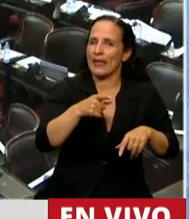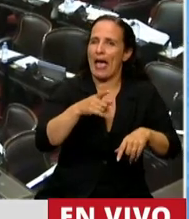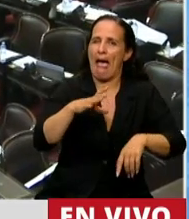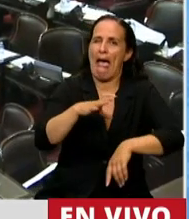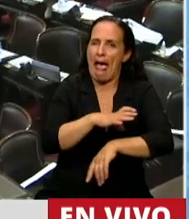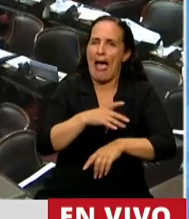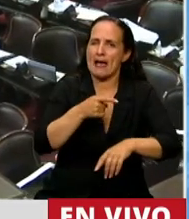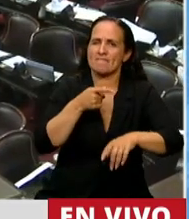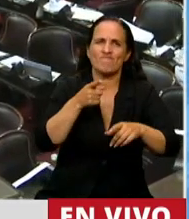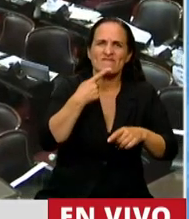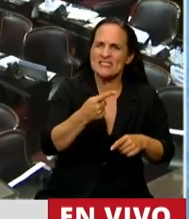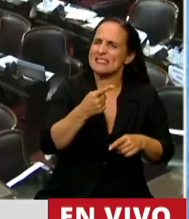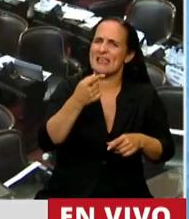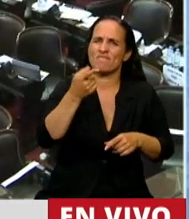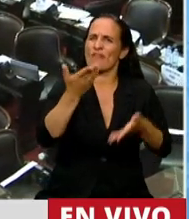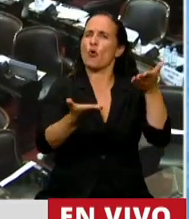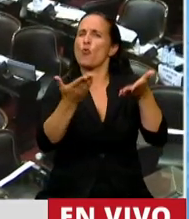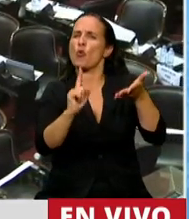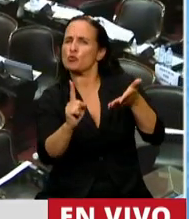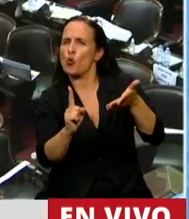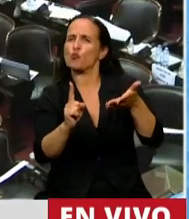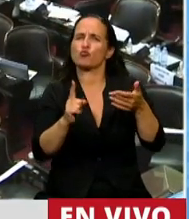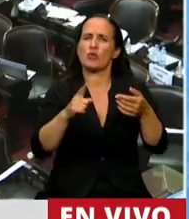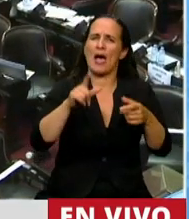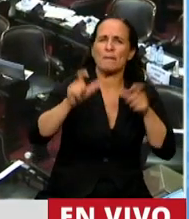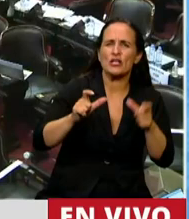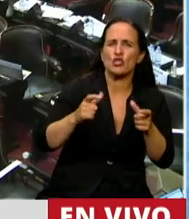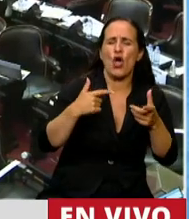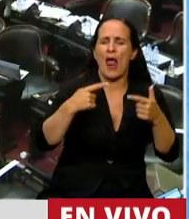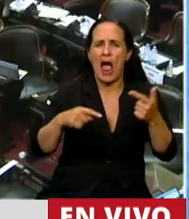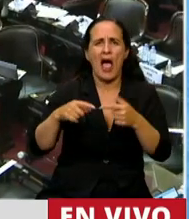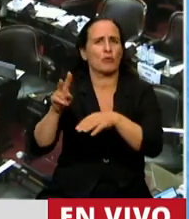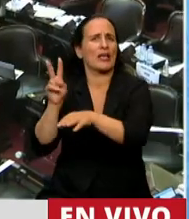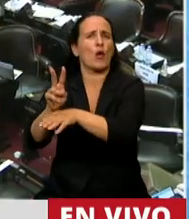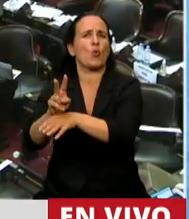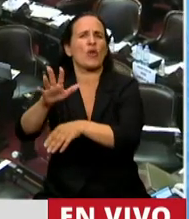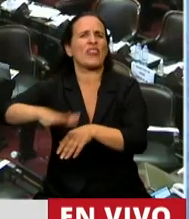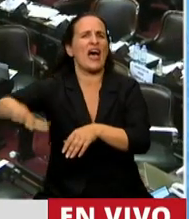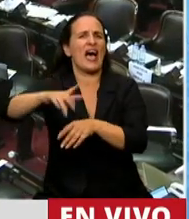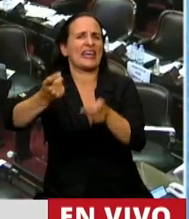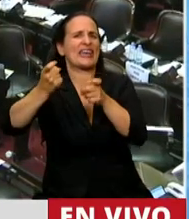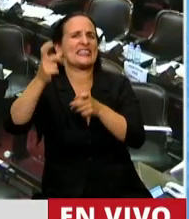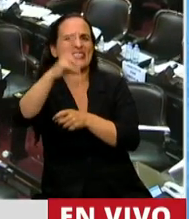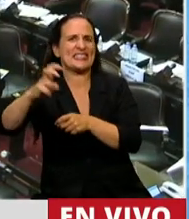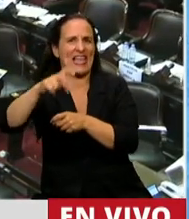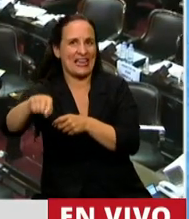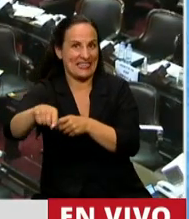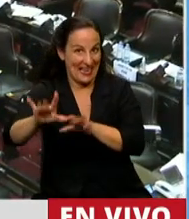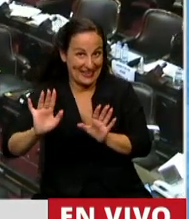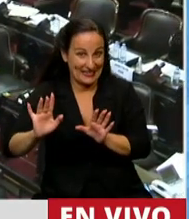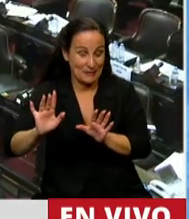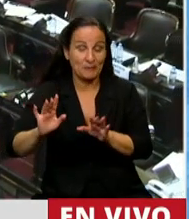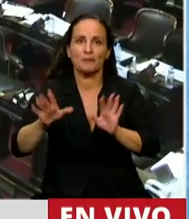que esa ley es injusta y no favorece la inversión porque estamos cuidando a la demanda, aquel que necesita alquilar de los estratos medios de la sociedad.